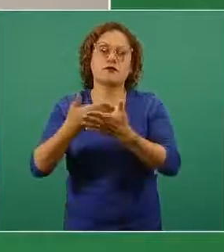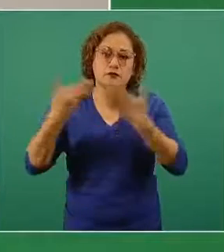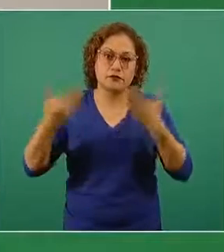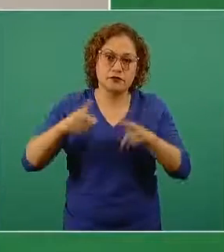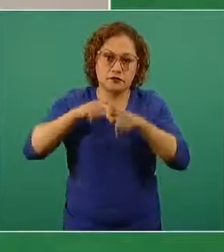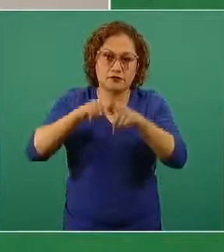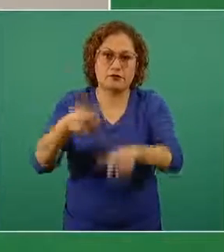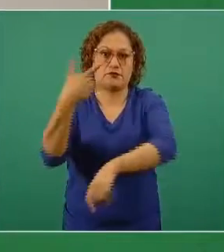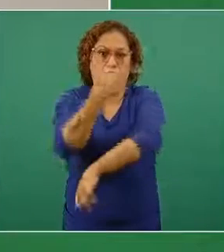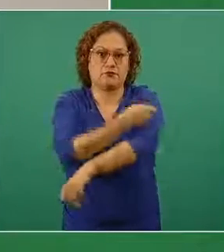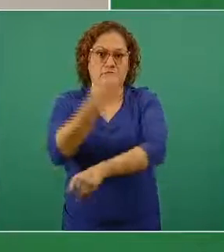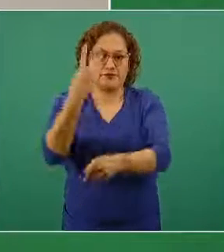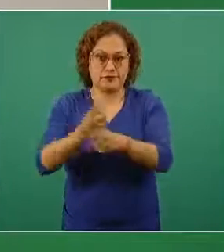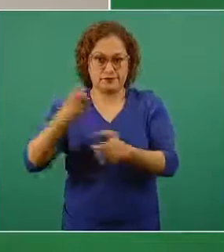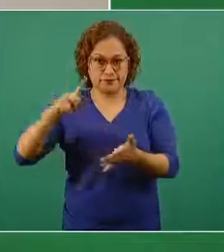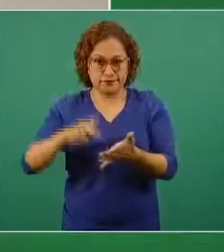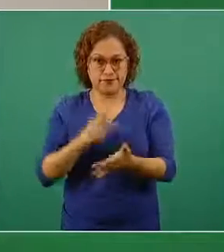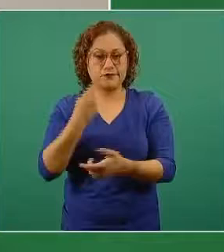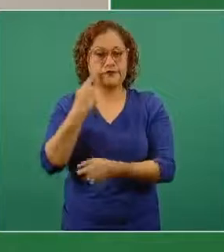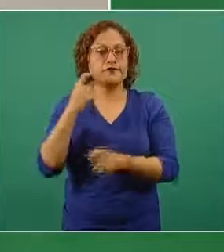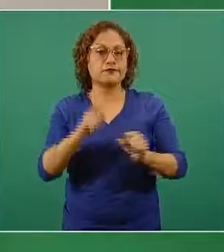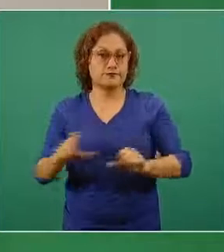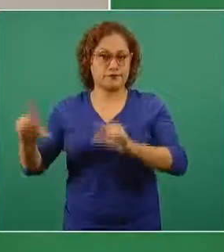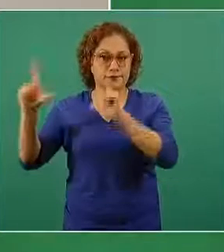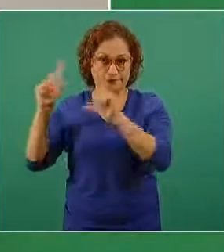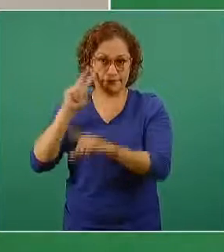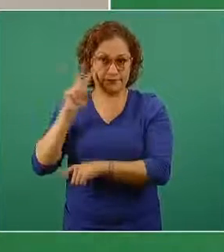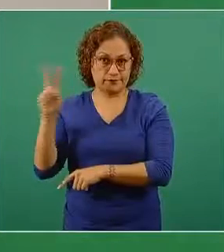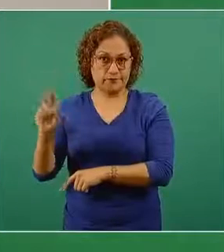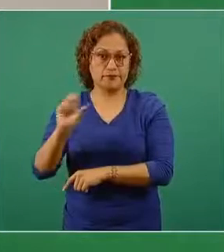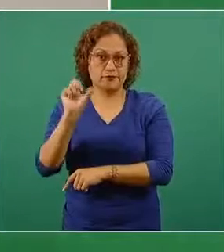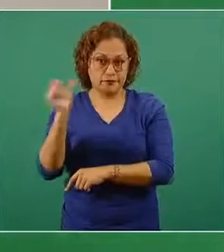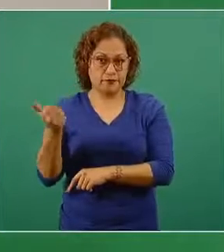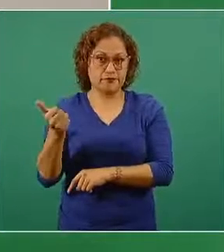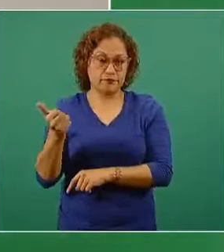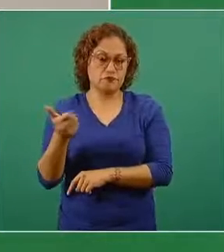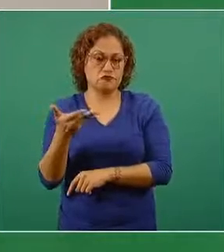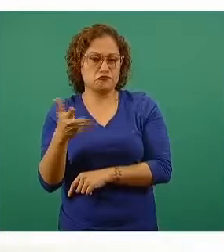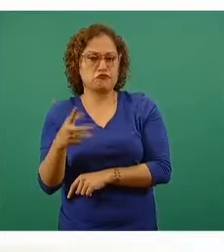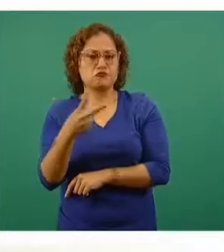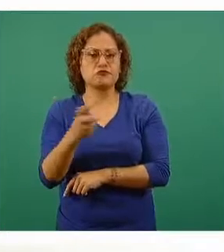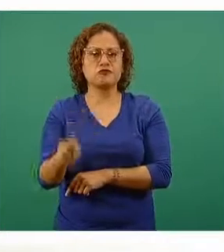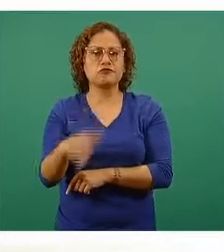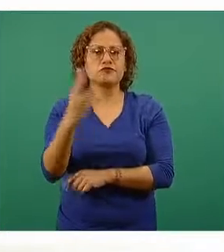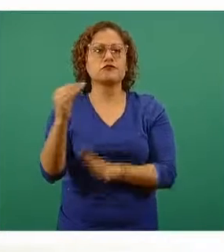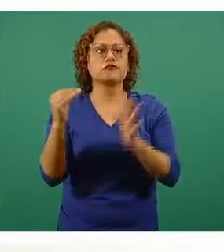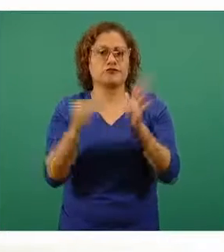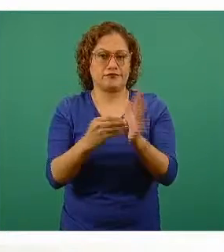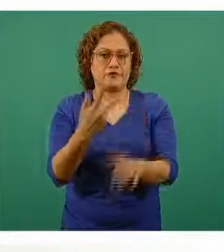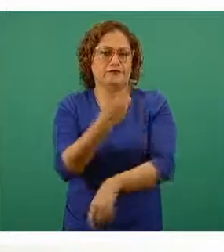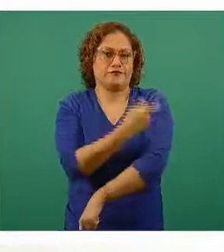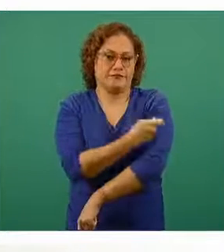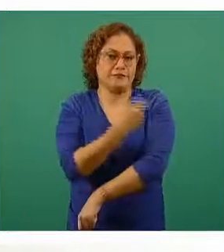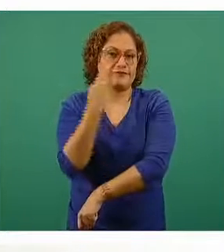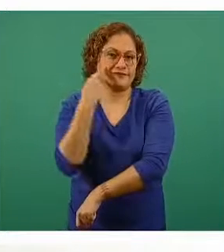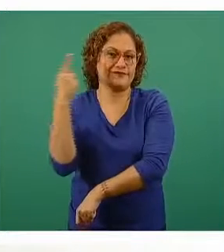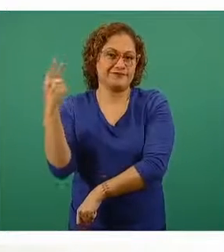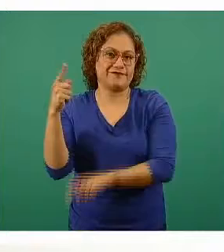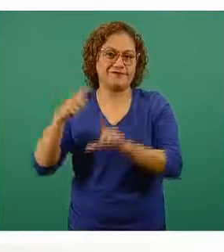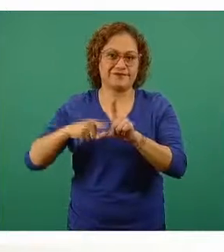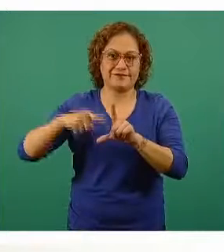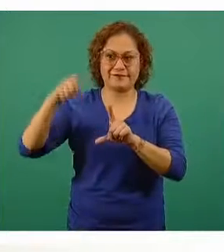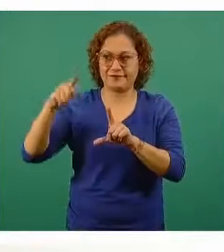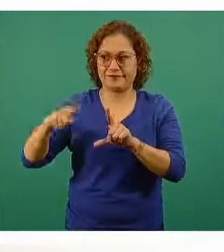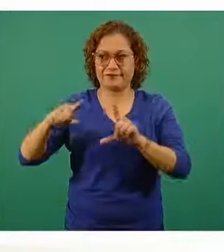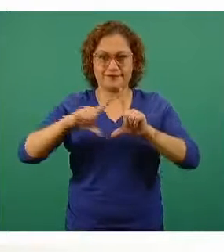diapositiva, actualizamos entonces con estas más de 214 mil dosis del día de ayer, pues bueno, actualizamos el total